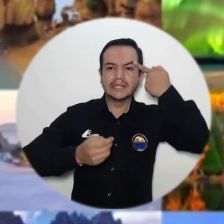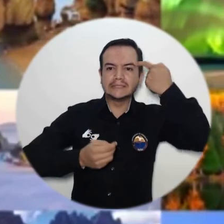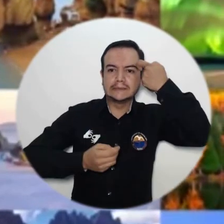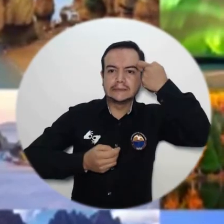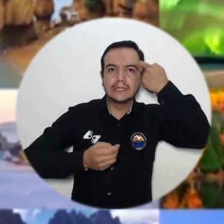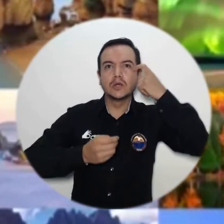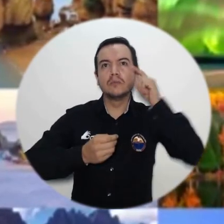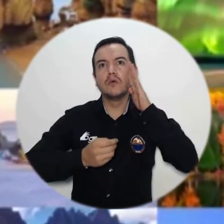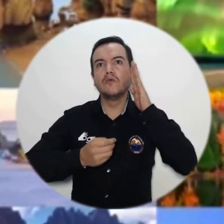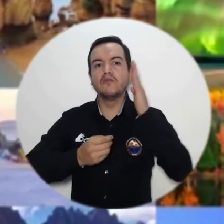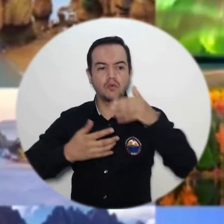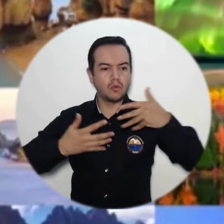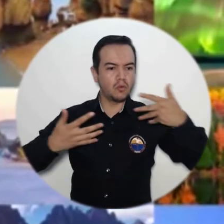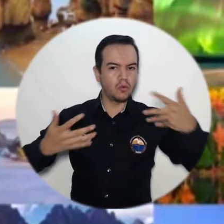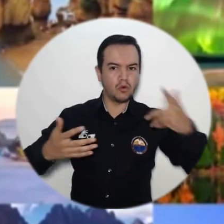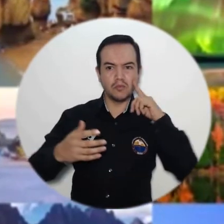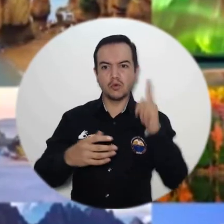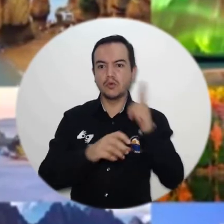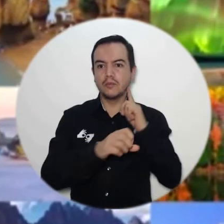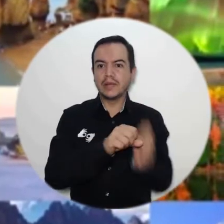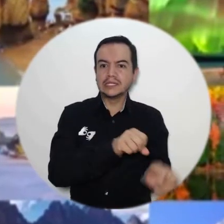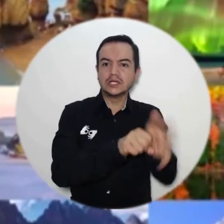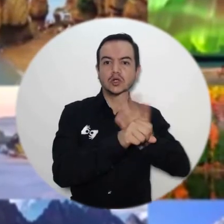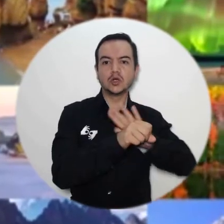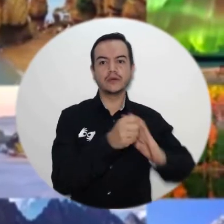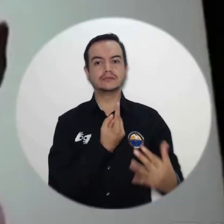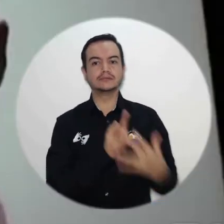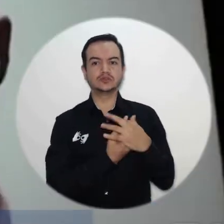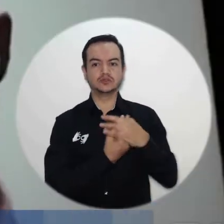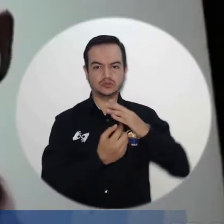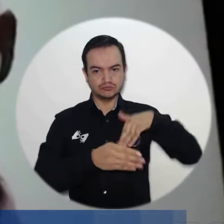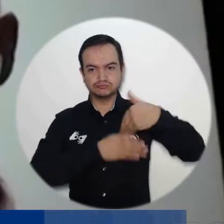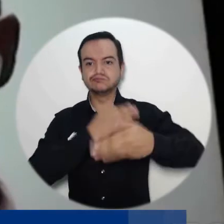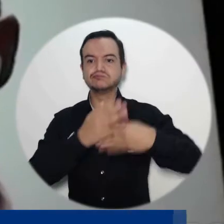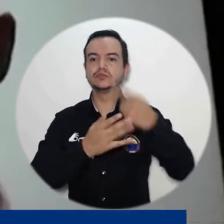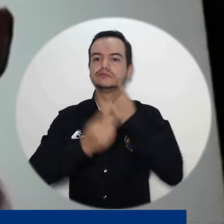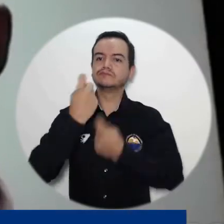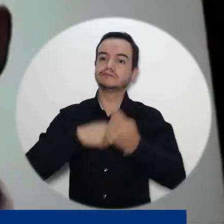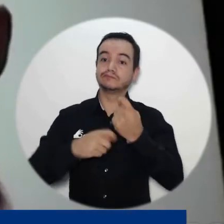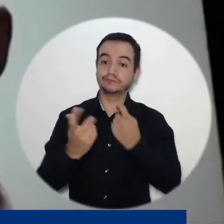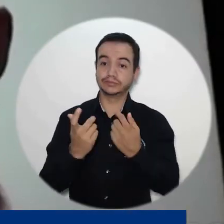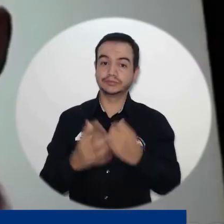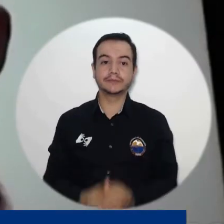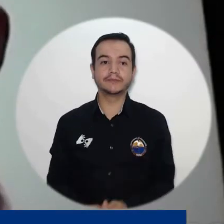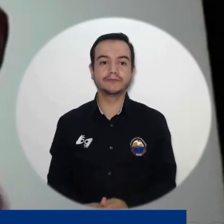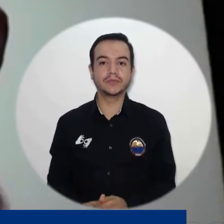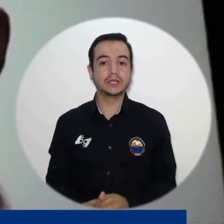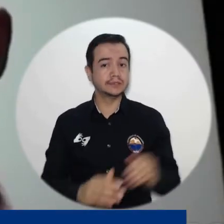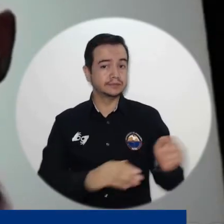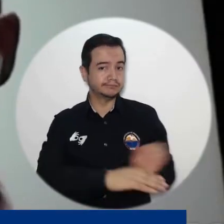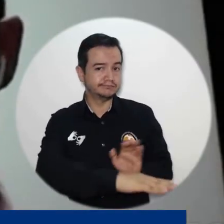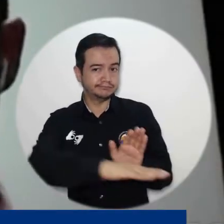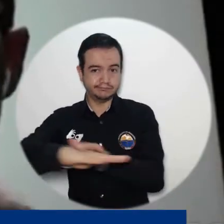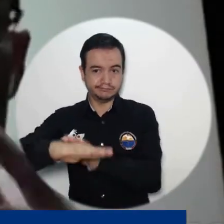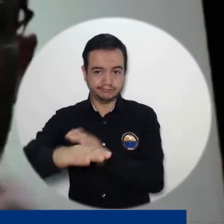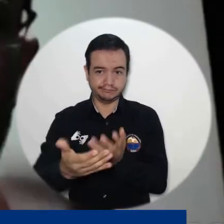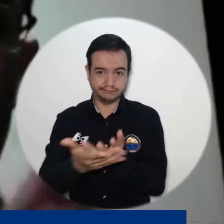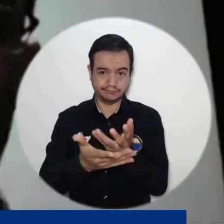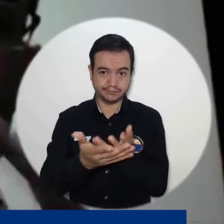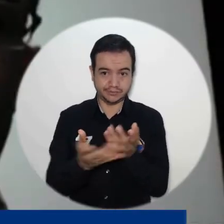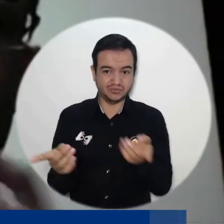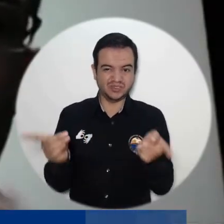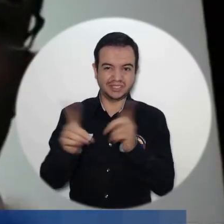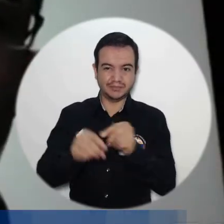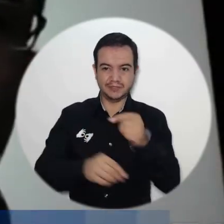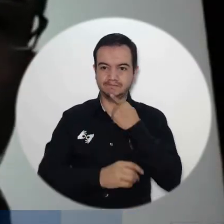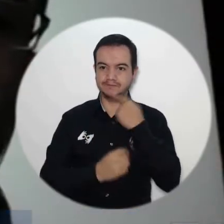humanidad post-COVID yo creo que es importante. Una recomendación importante y es lo que hemos visto también un poco relacionado